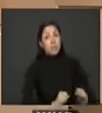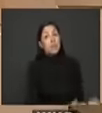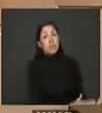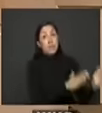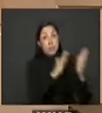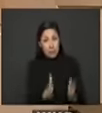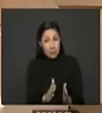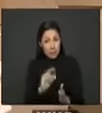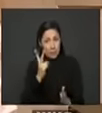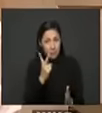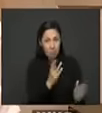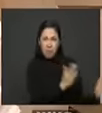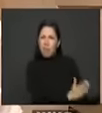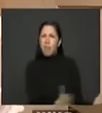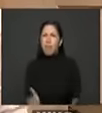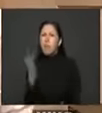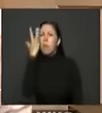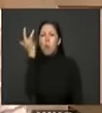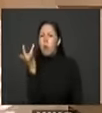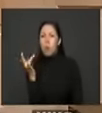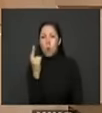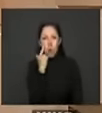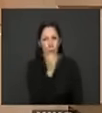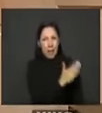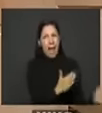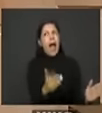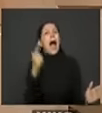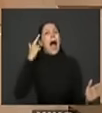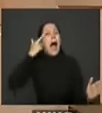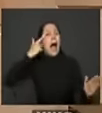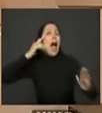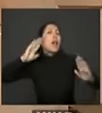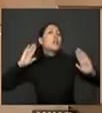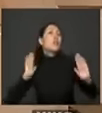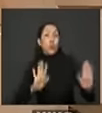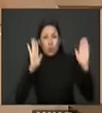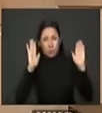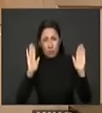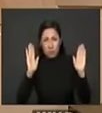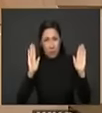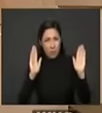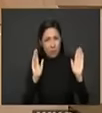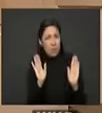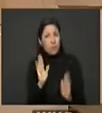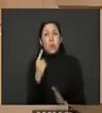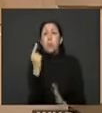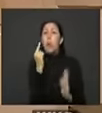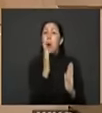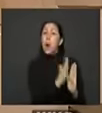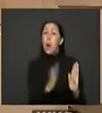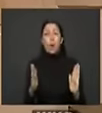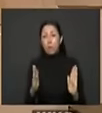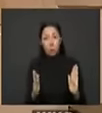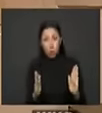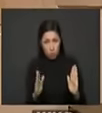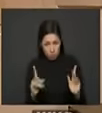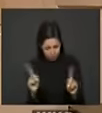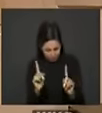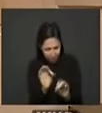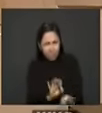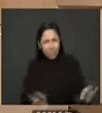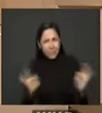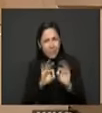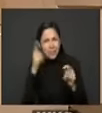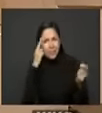caprichoso y esto va a sonar un poco tecnocrático pero no tiene nada de tecnocrático es absolutamente estratégico.